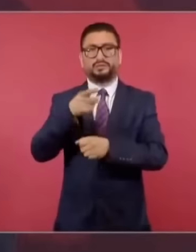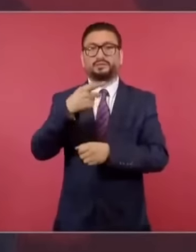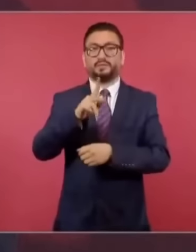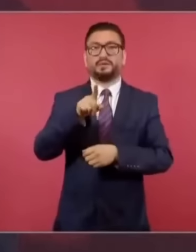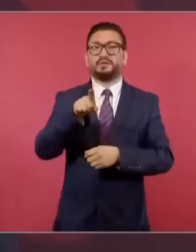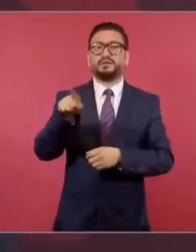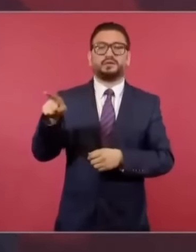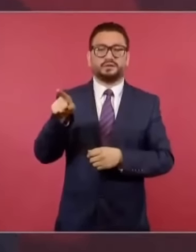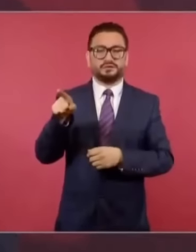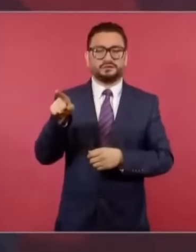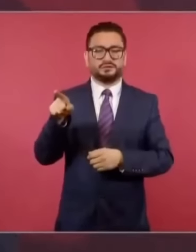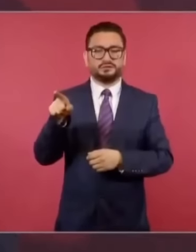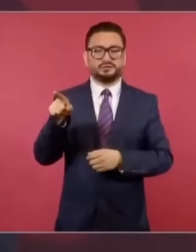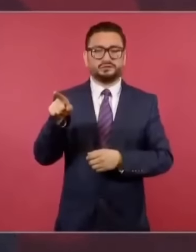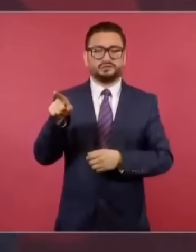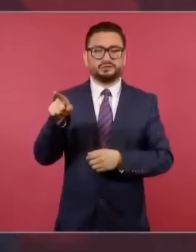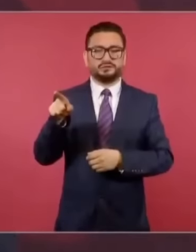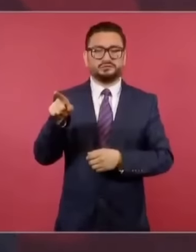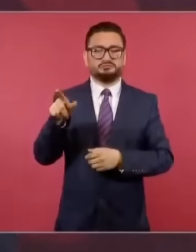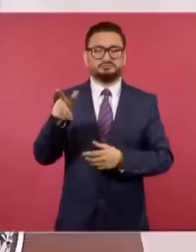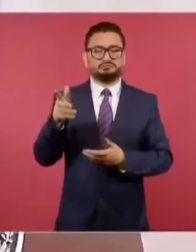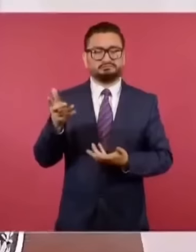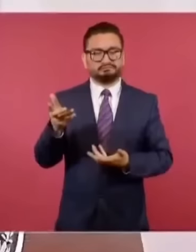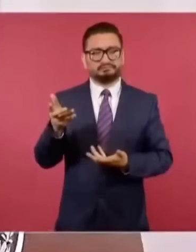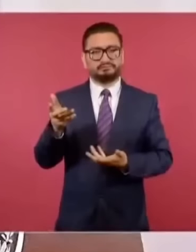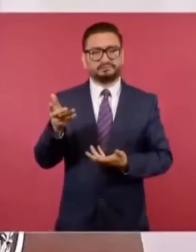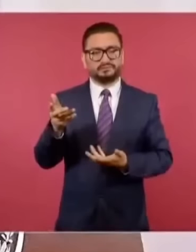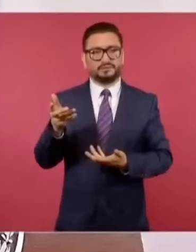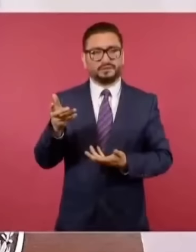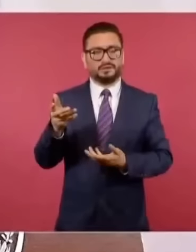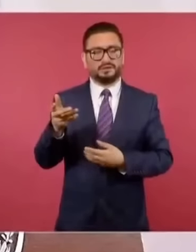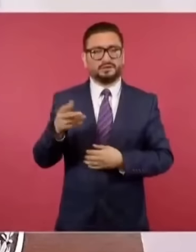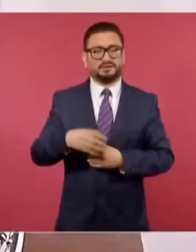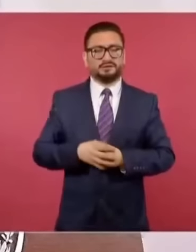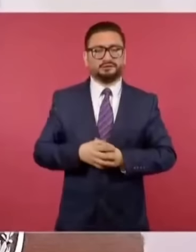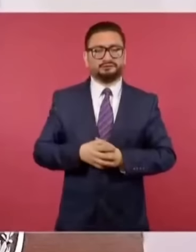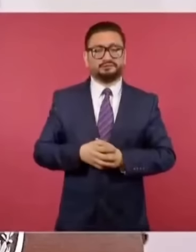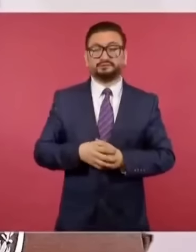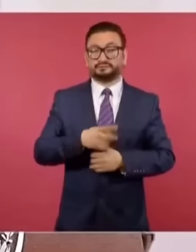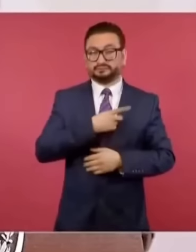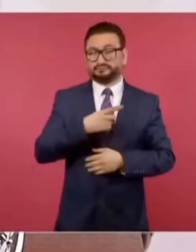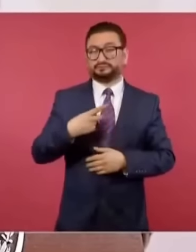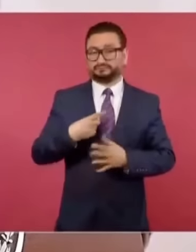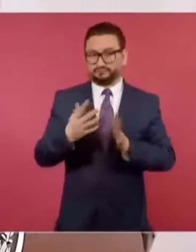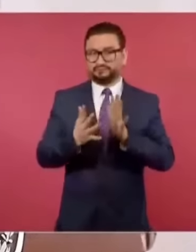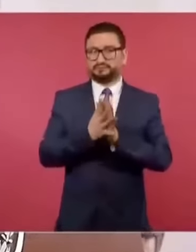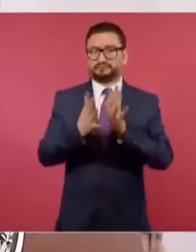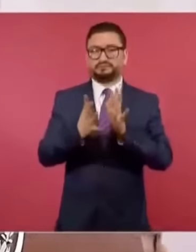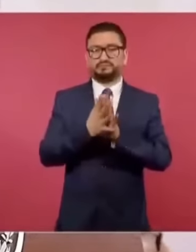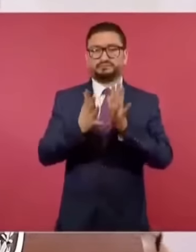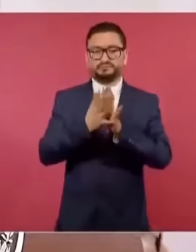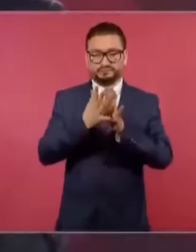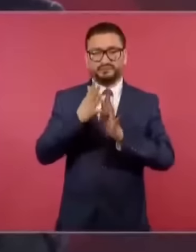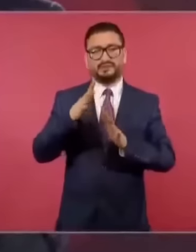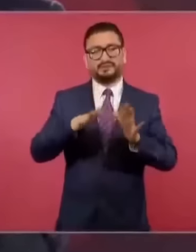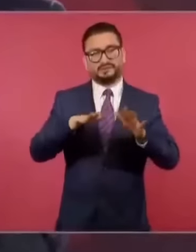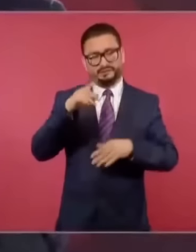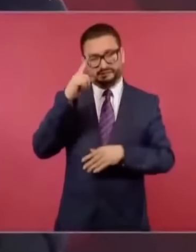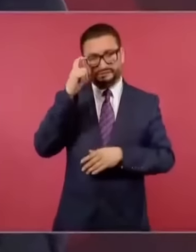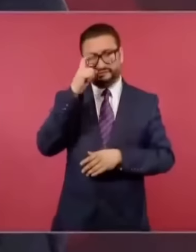tienen que participar. Es difícil,